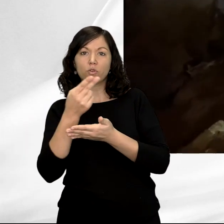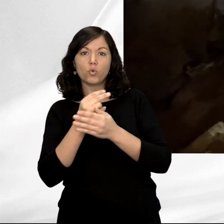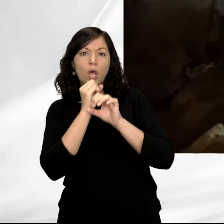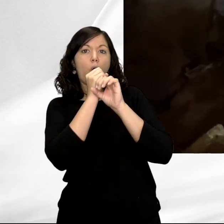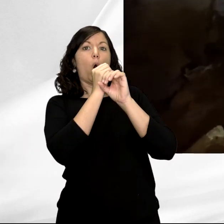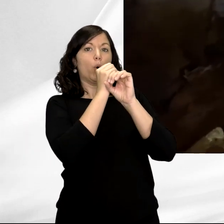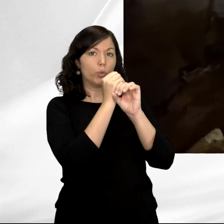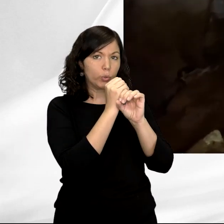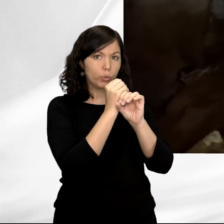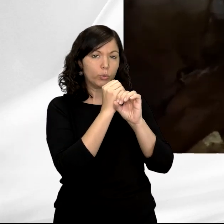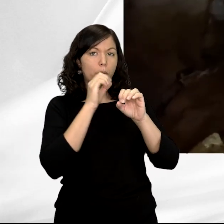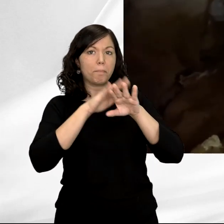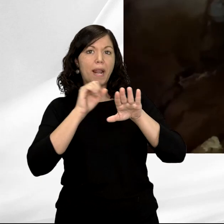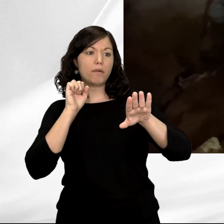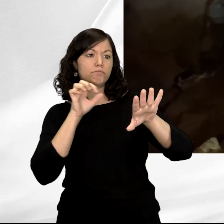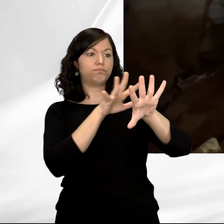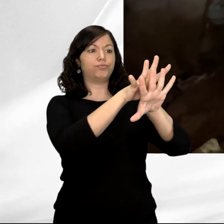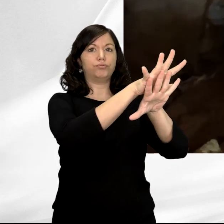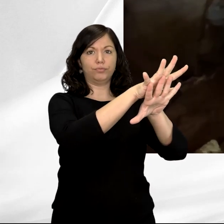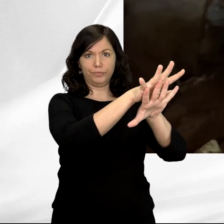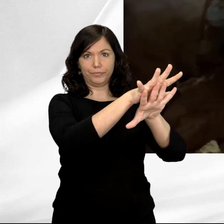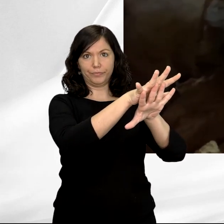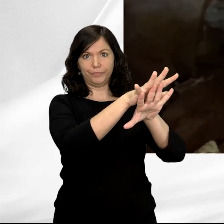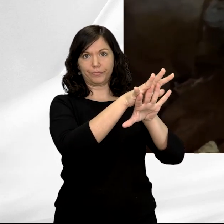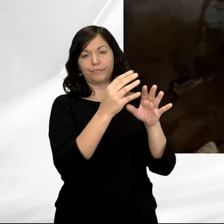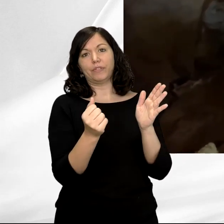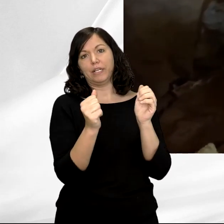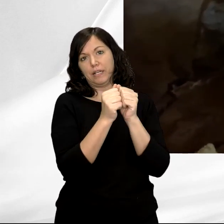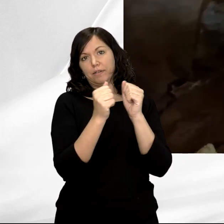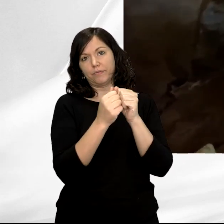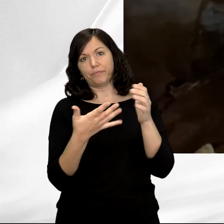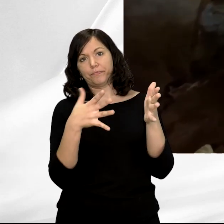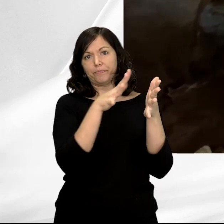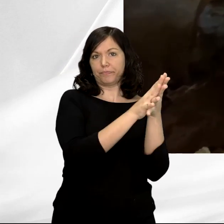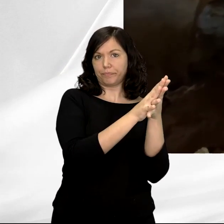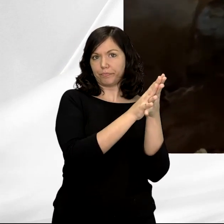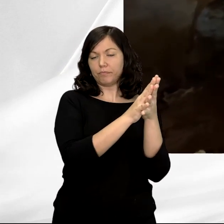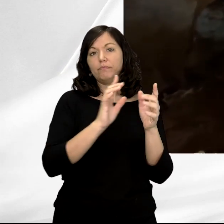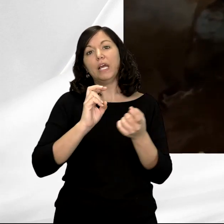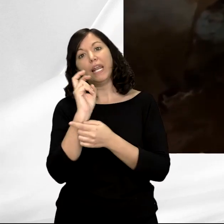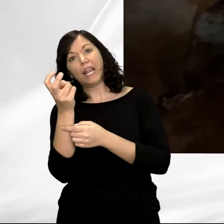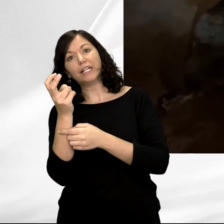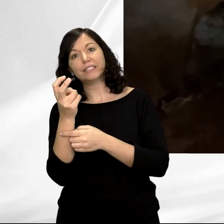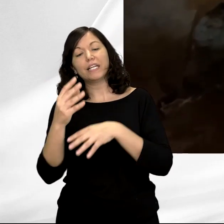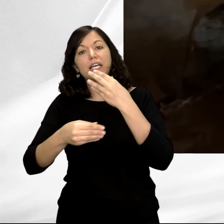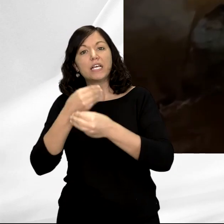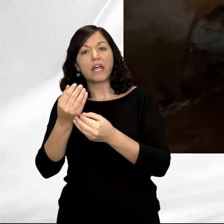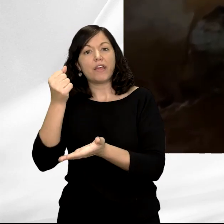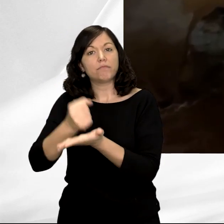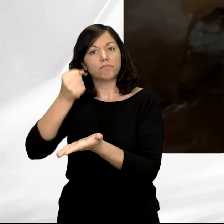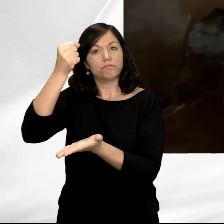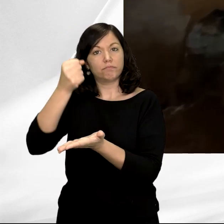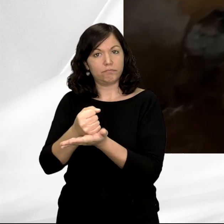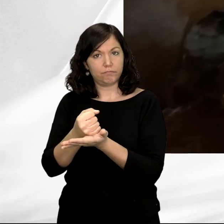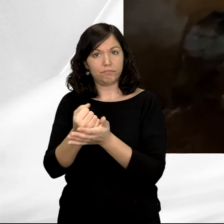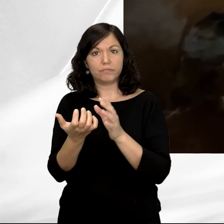retirarla quedaba la impronta, la huella señalada sobre la roca. La otra manera es hacer una mano tamponada, es decir, una mano positiva,